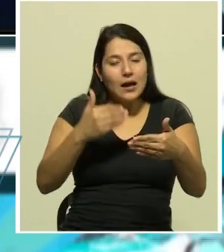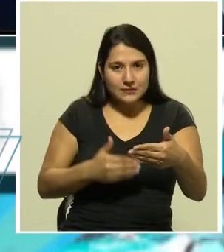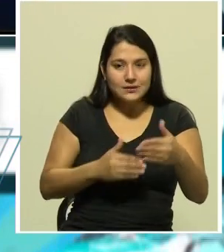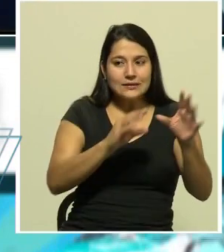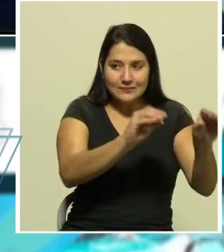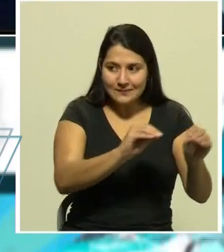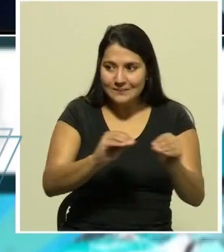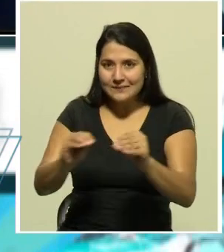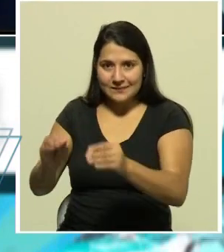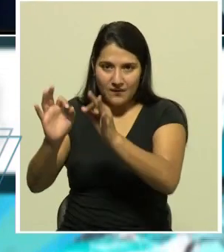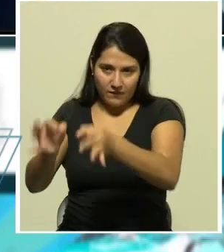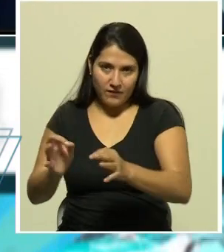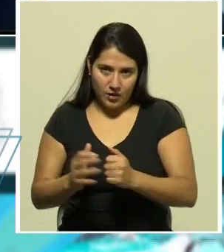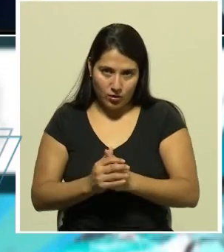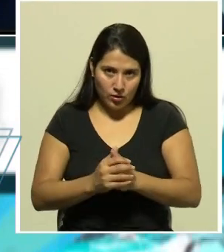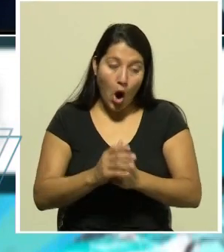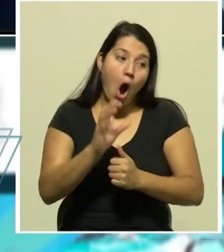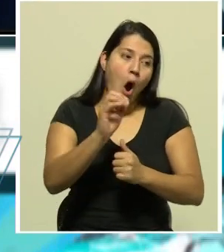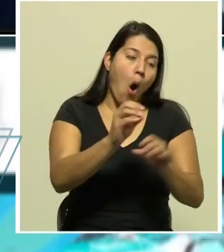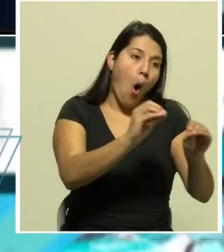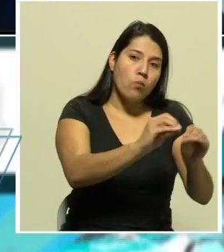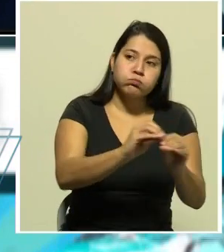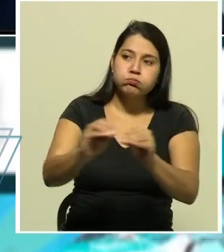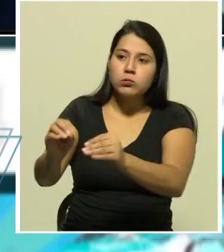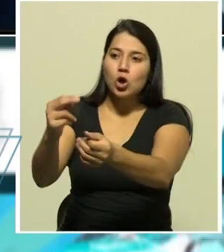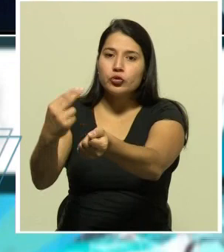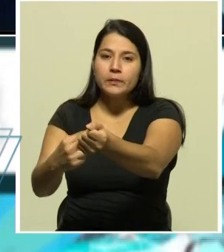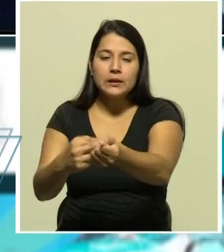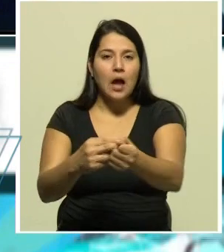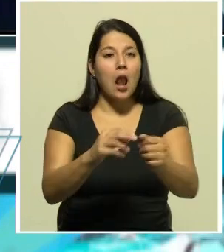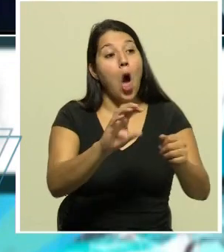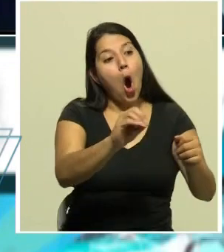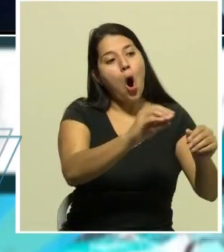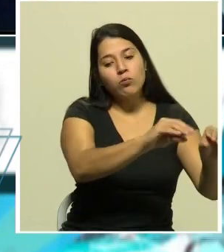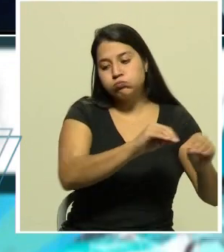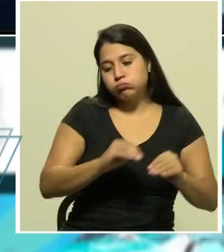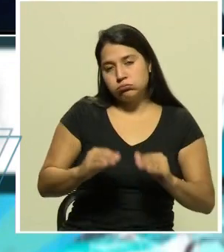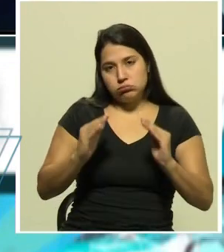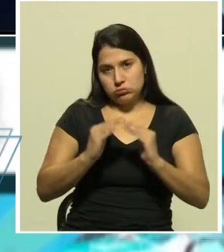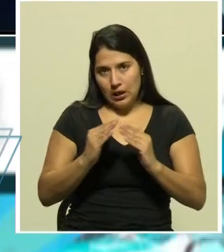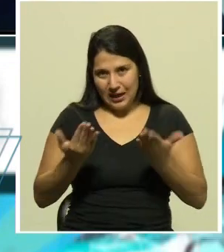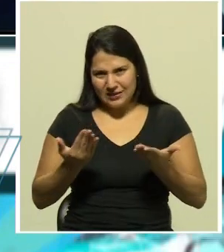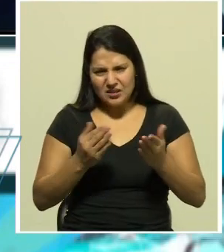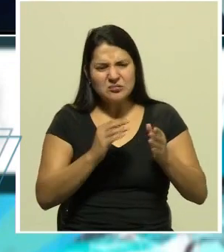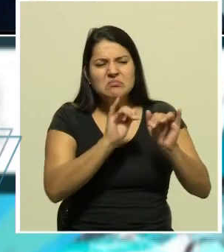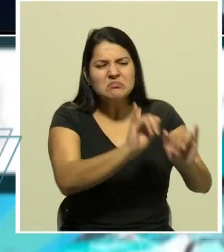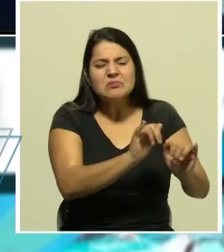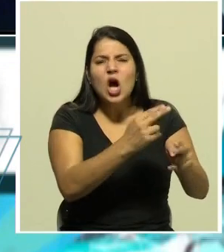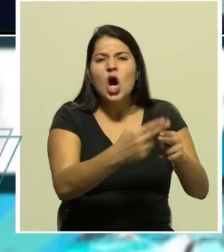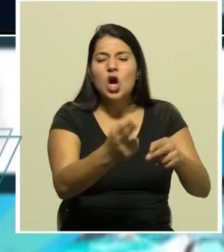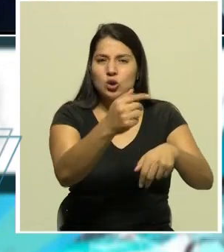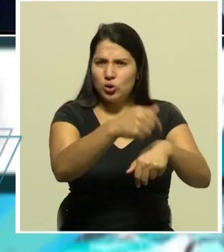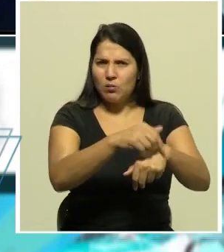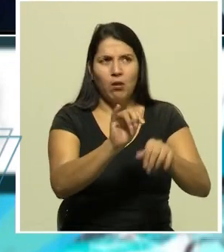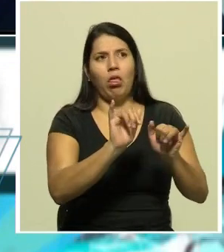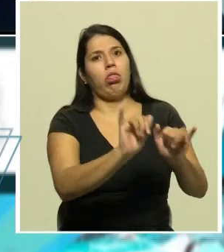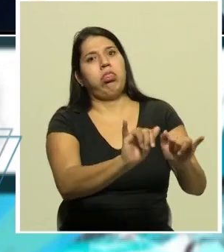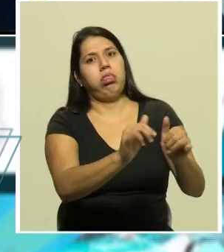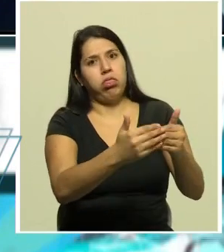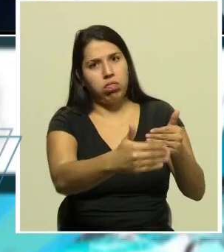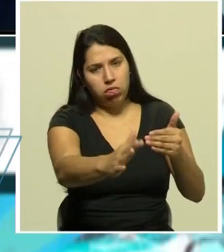reintegro de las personas a su núcleo social Don Eduardo ¿hay en la normativa